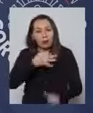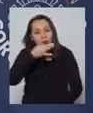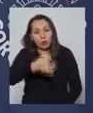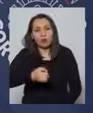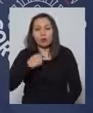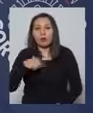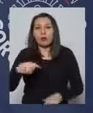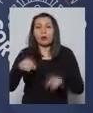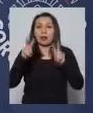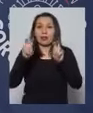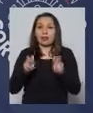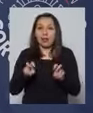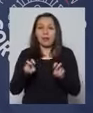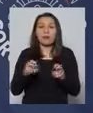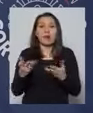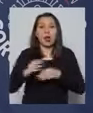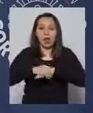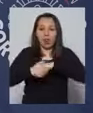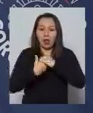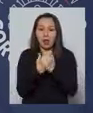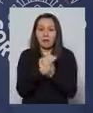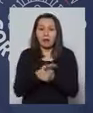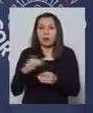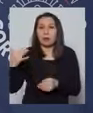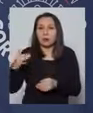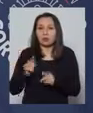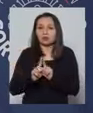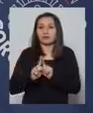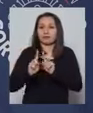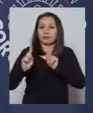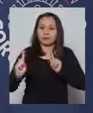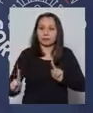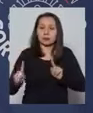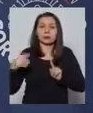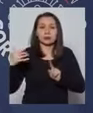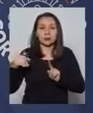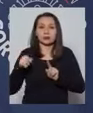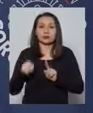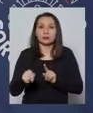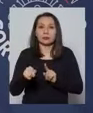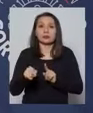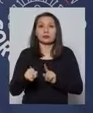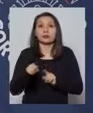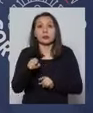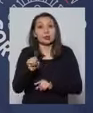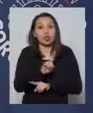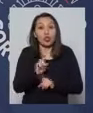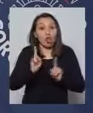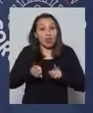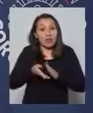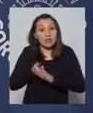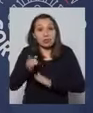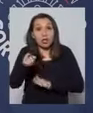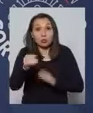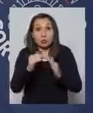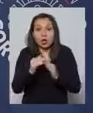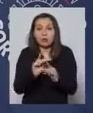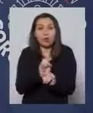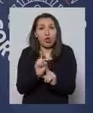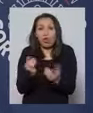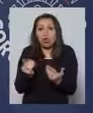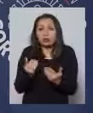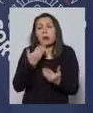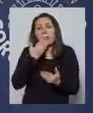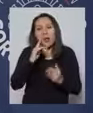días con respecto al tema de lavado de manos, distanciamiento social. Si no, tienes que salir de tu casa porque no lo